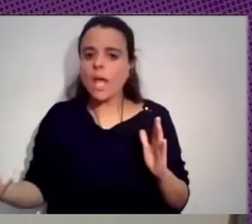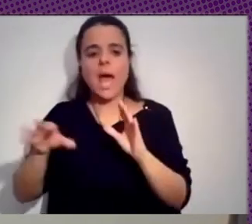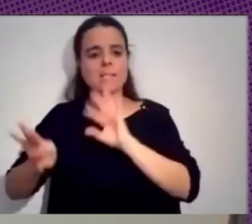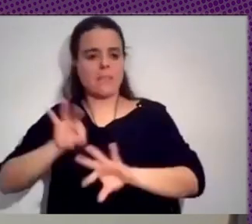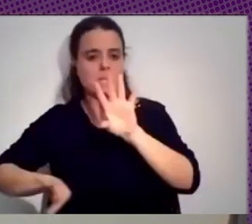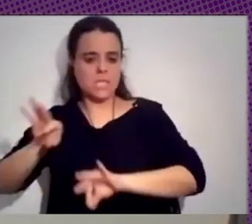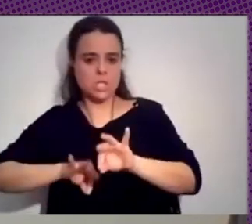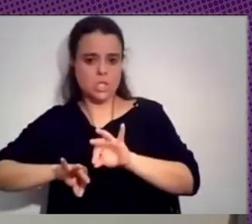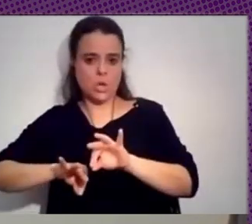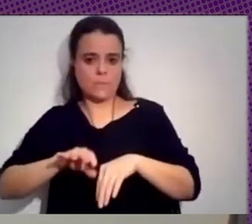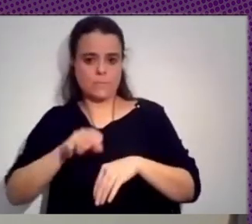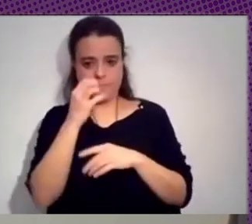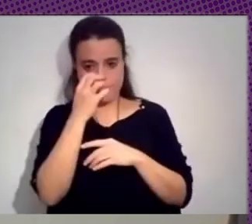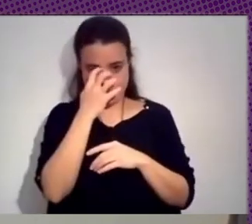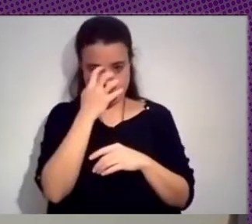en eso.